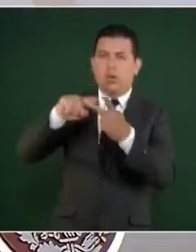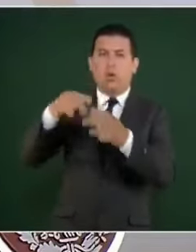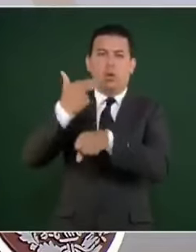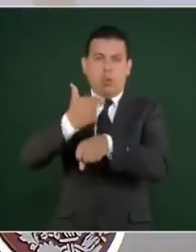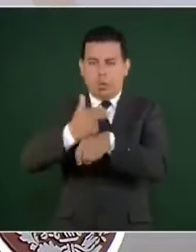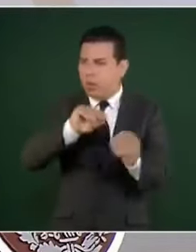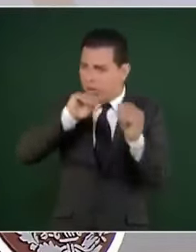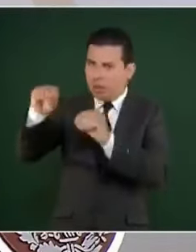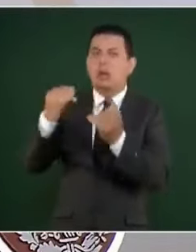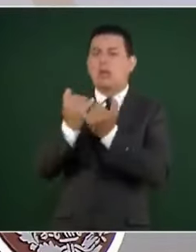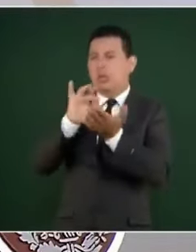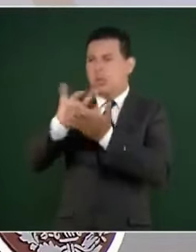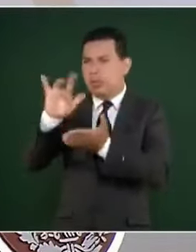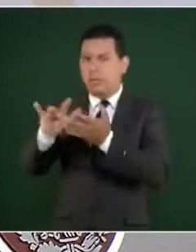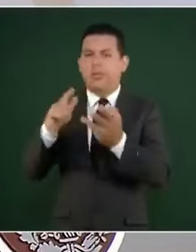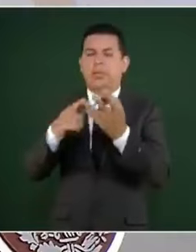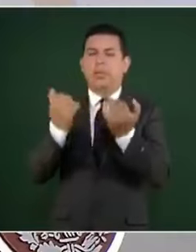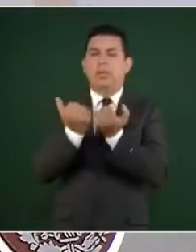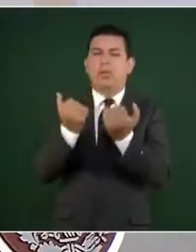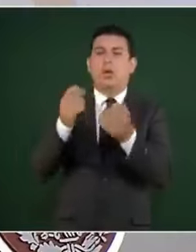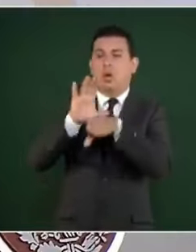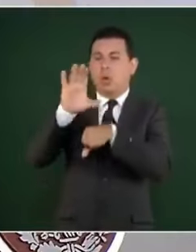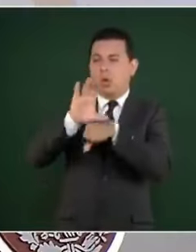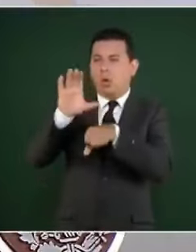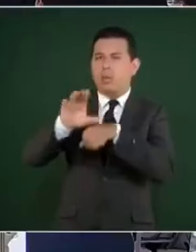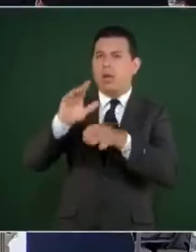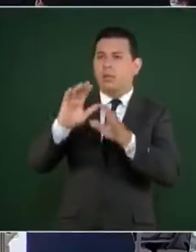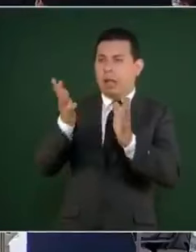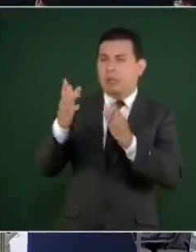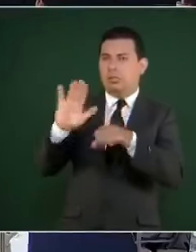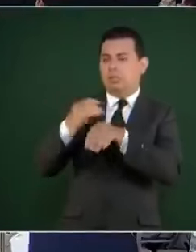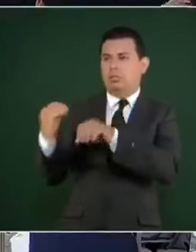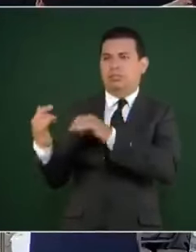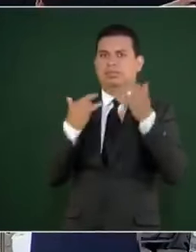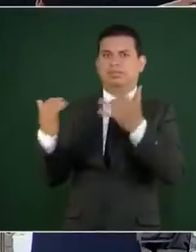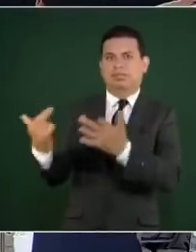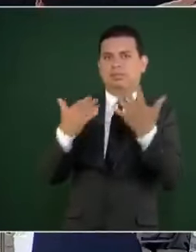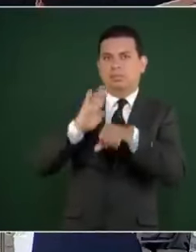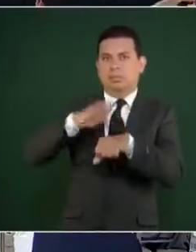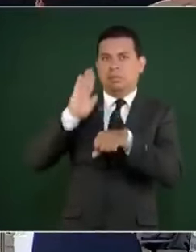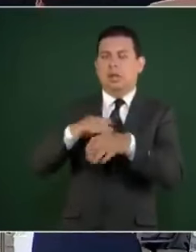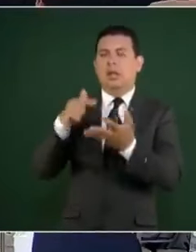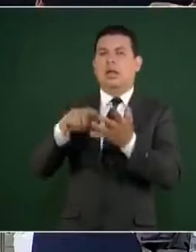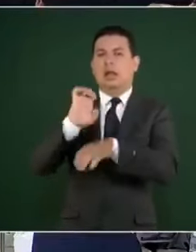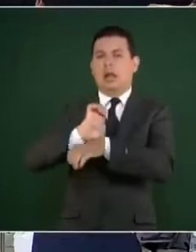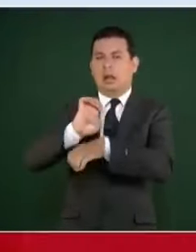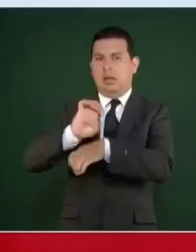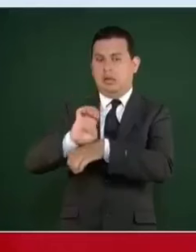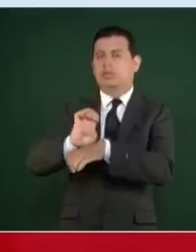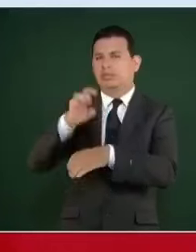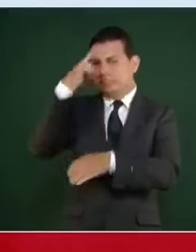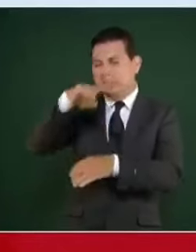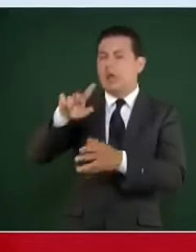ahora estamos haciendo un convenio ya con colombia porque es otra nacionalidad que ha aumentado mucho y con ecuador para poder